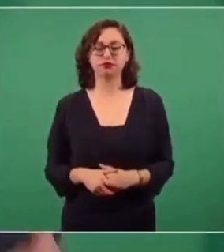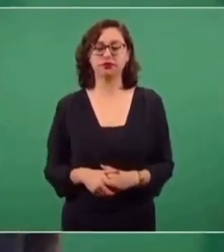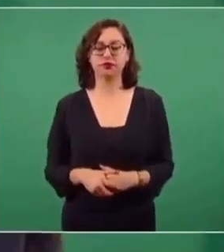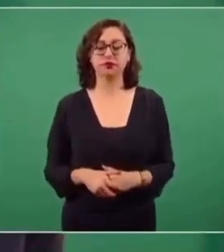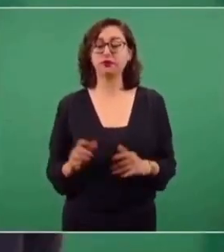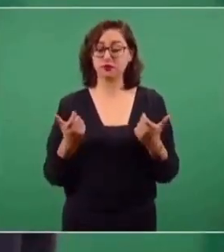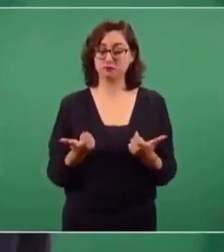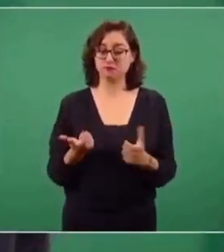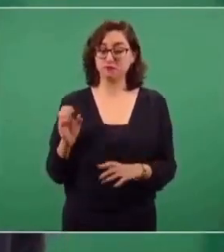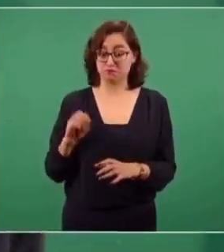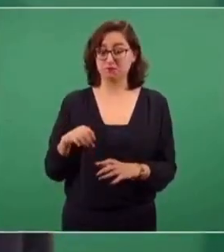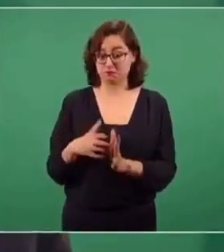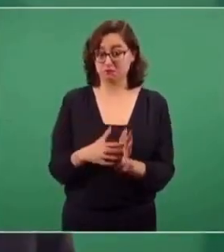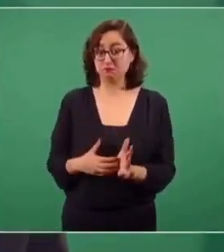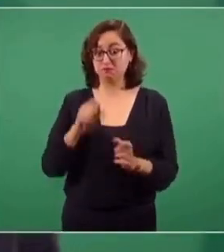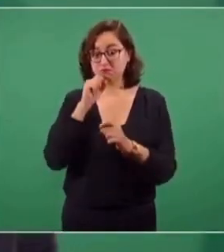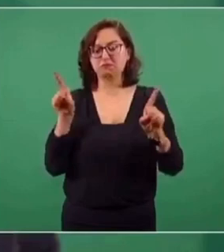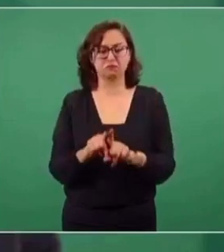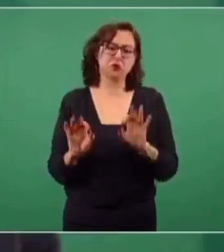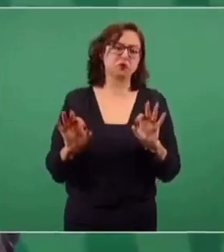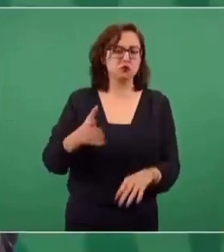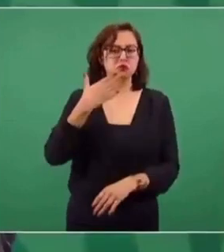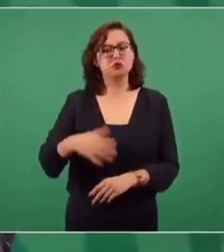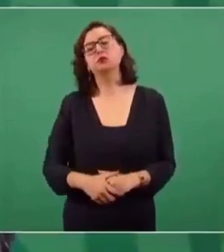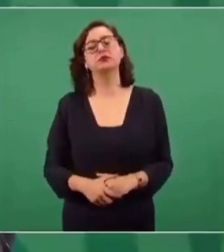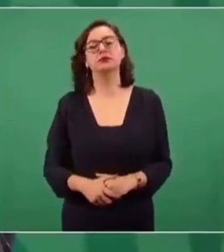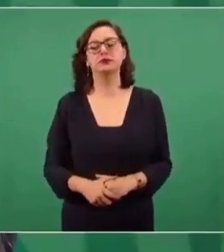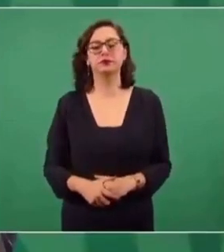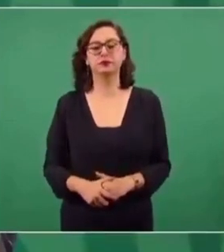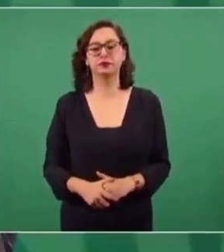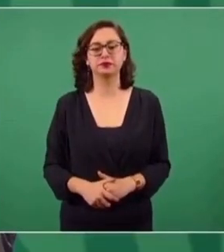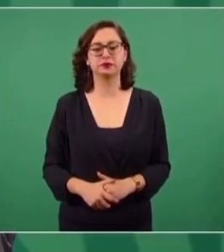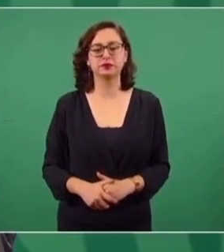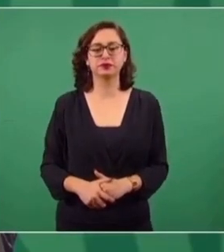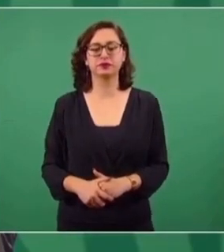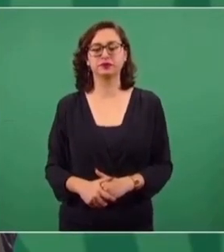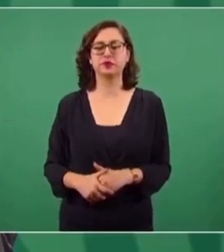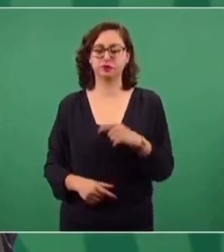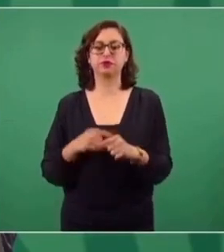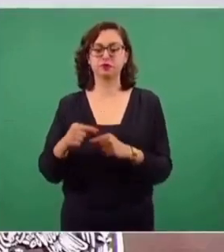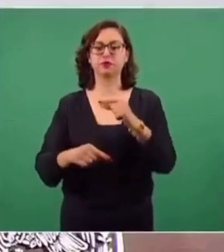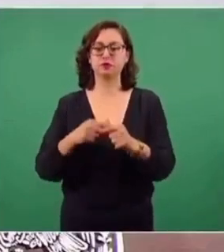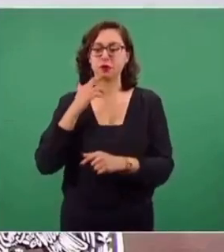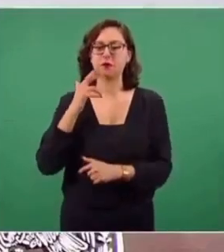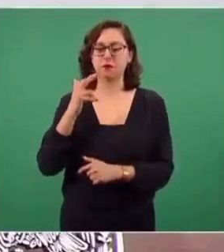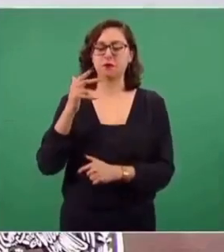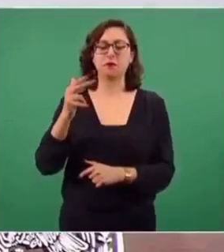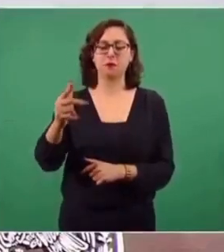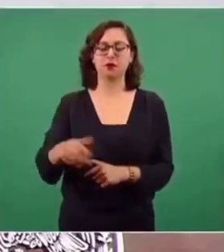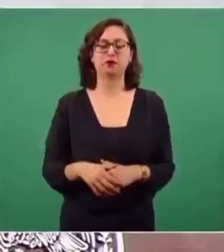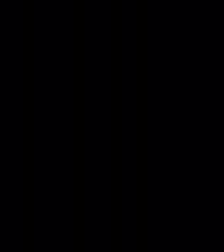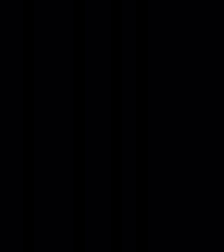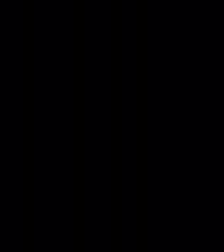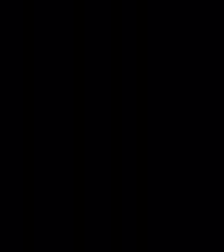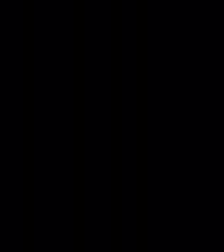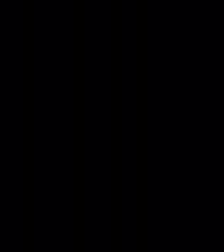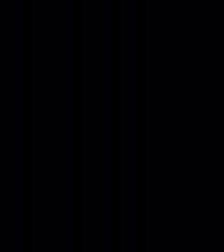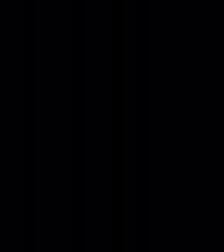ahorrar, pues no está mal. El que se vaya perfeccionando la democracia, se vaya mejorando la democracia.